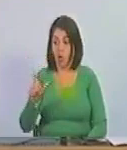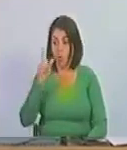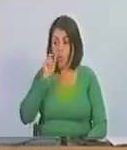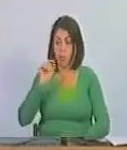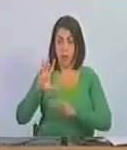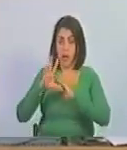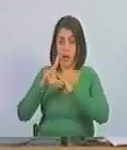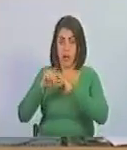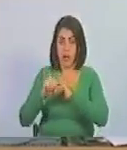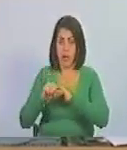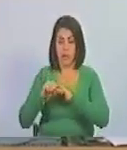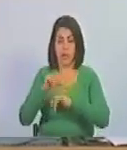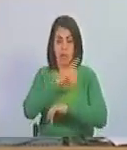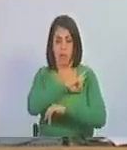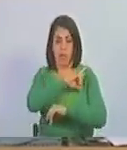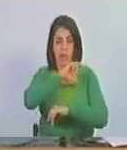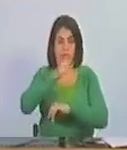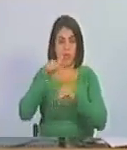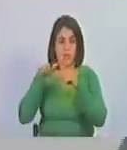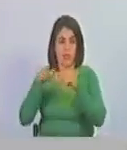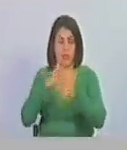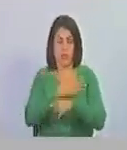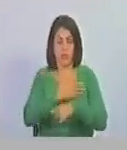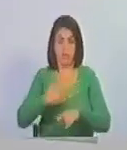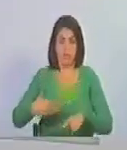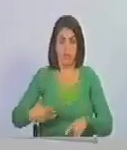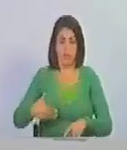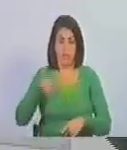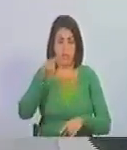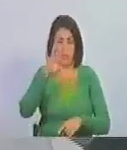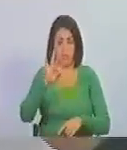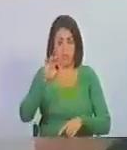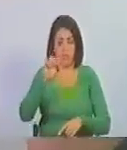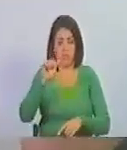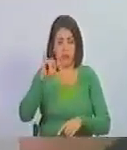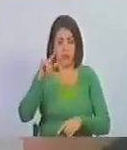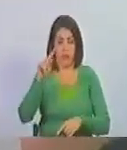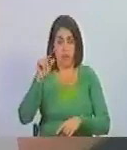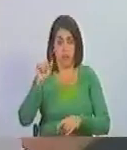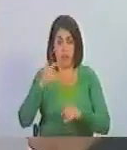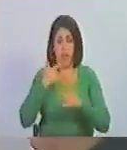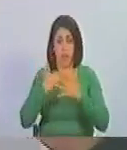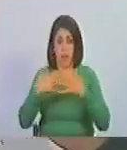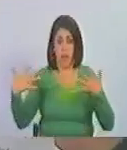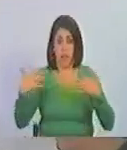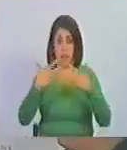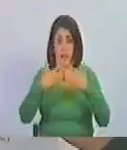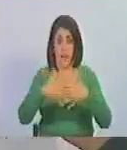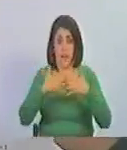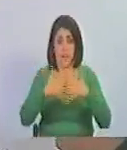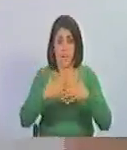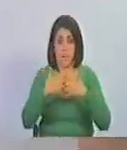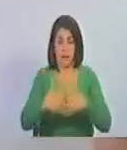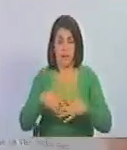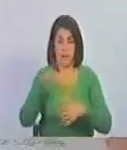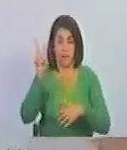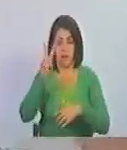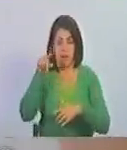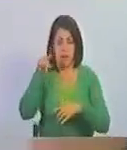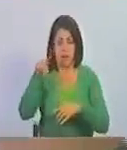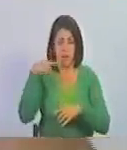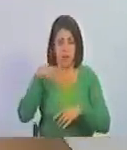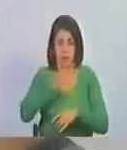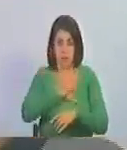gerente presidente de la más grande empresa que Venezuela